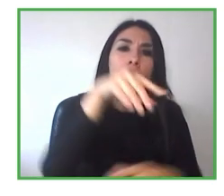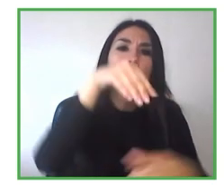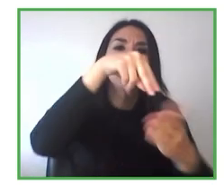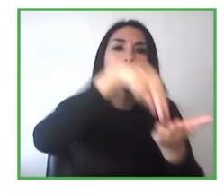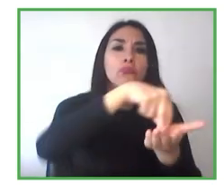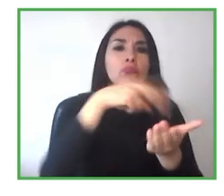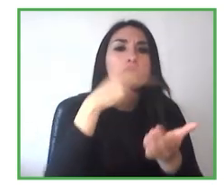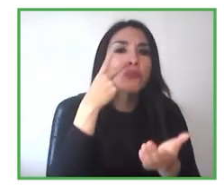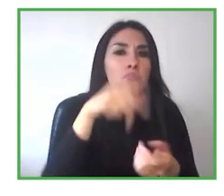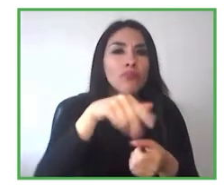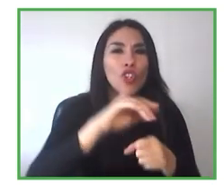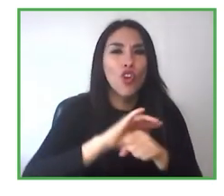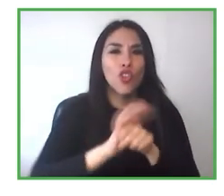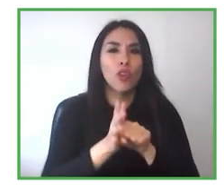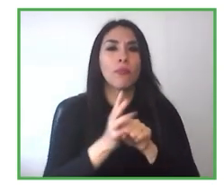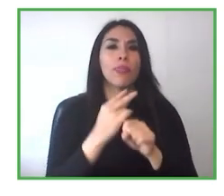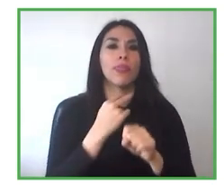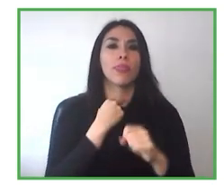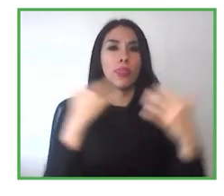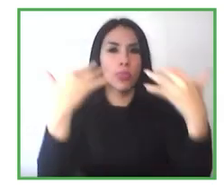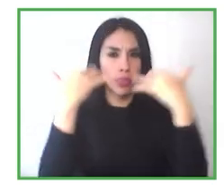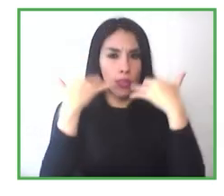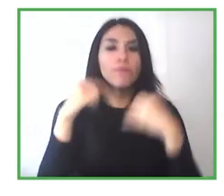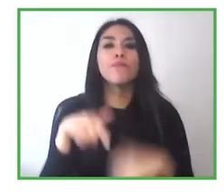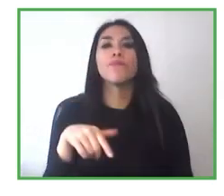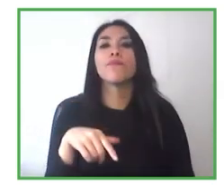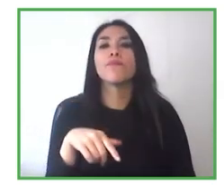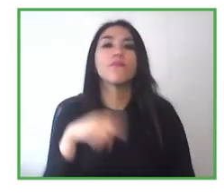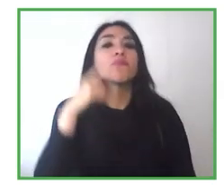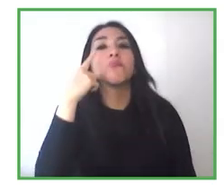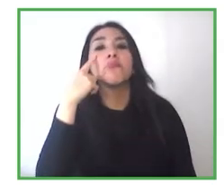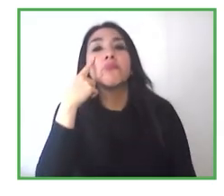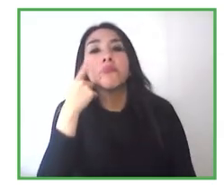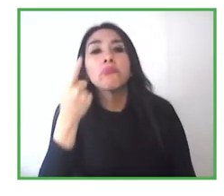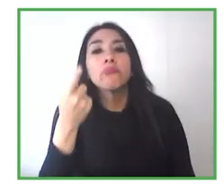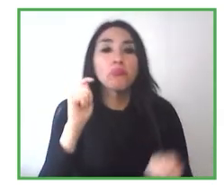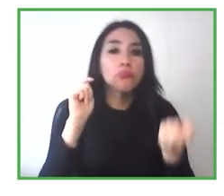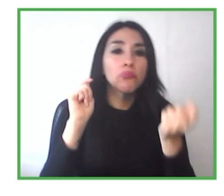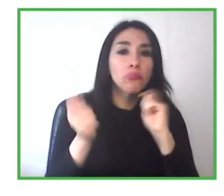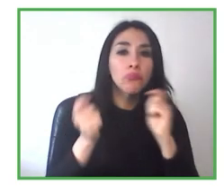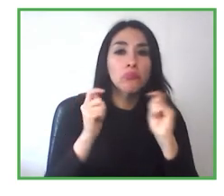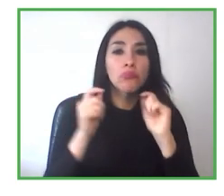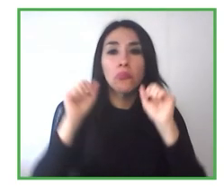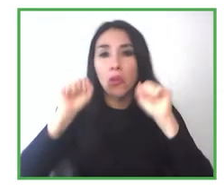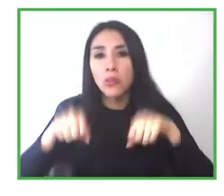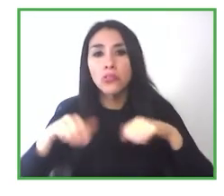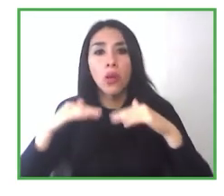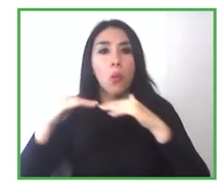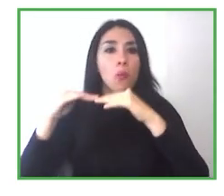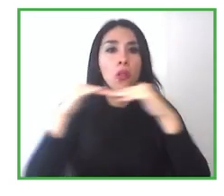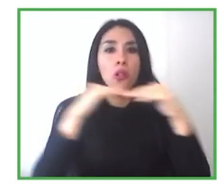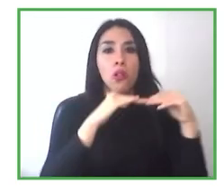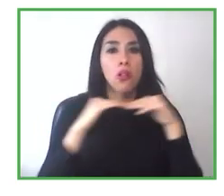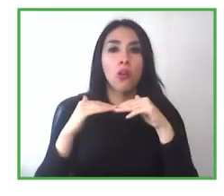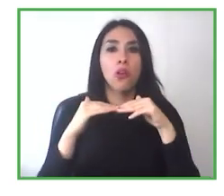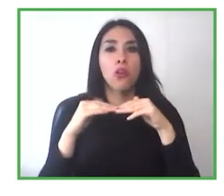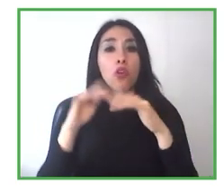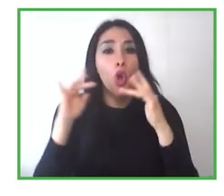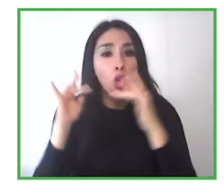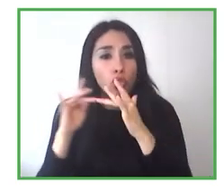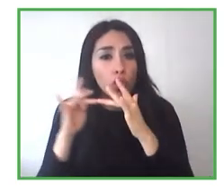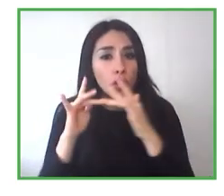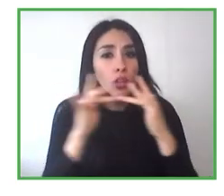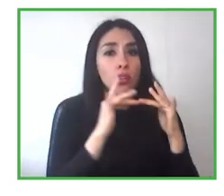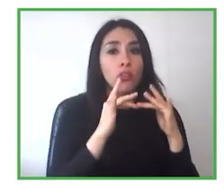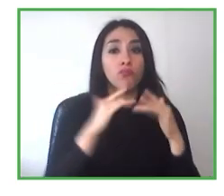convertir esto también, y que efectivamente sea igual de personal el seguimiento, y ahora hemos tenido que cambiarlo a una modalidad